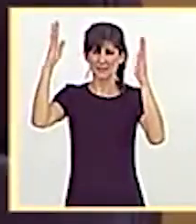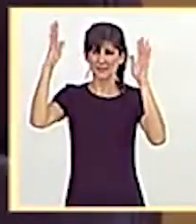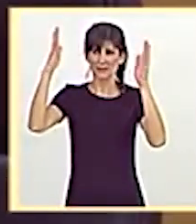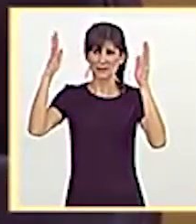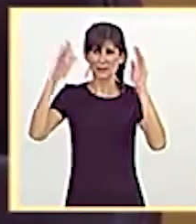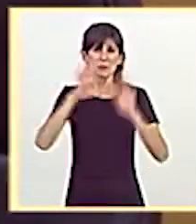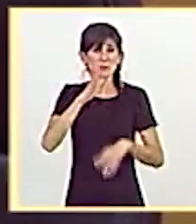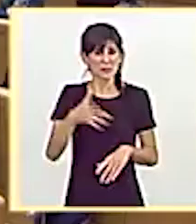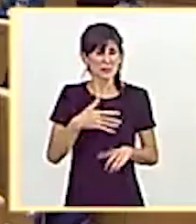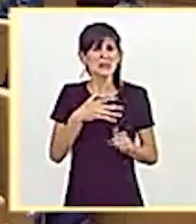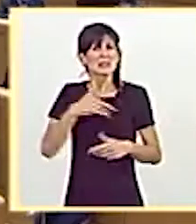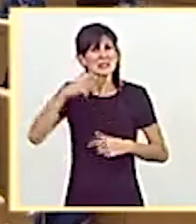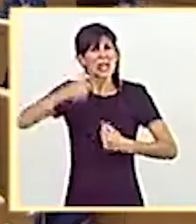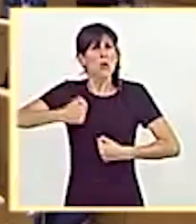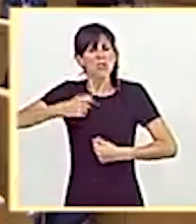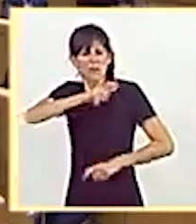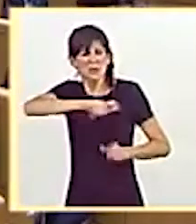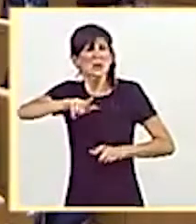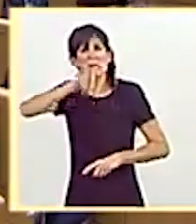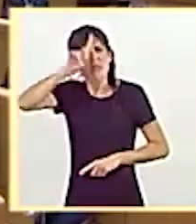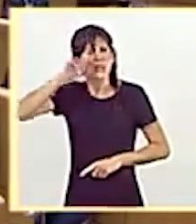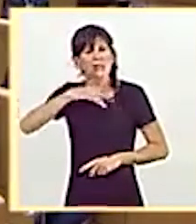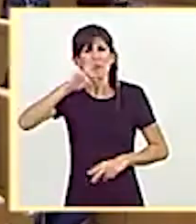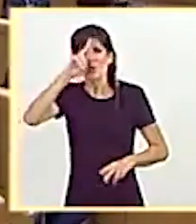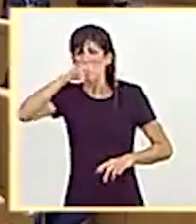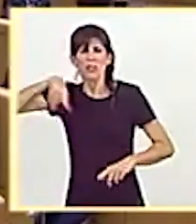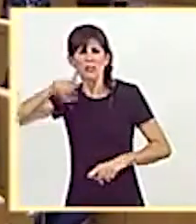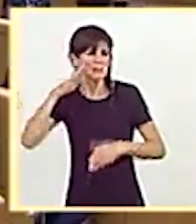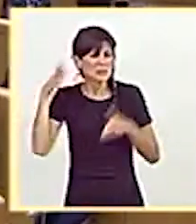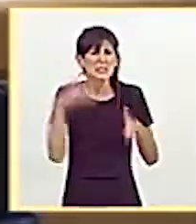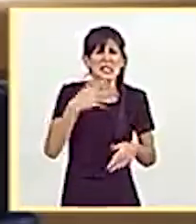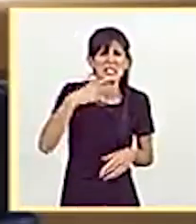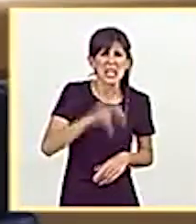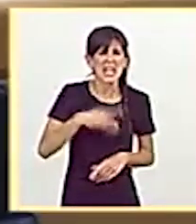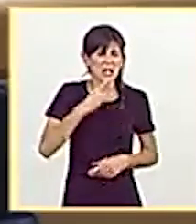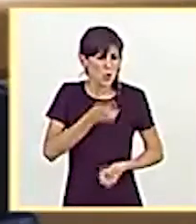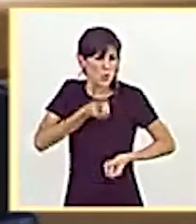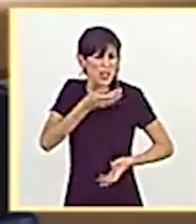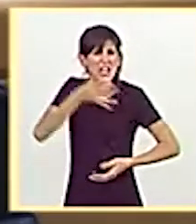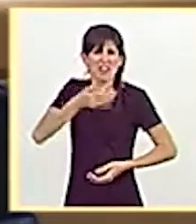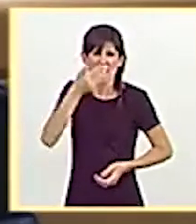¿Quién se preocupa de la salud de los madrileños? ¿Quién les cuenta la verdad?